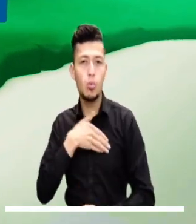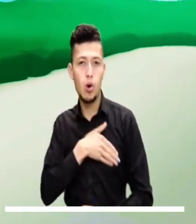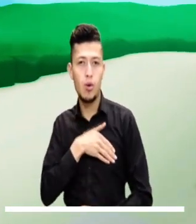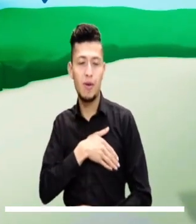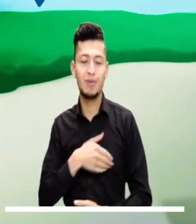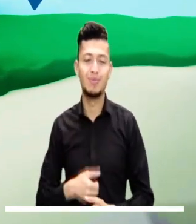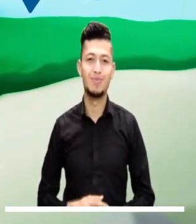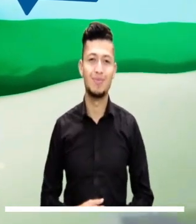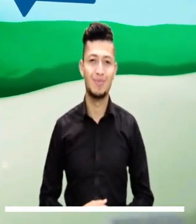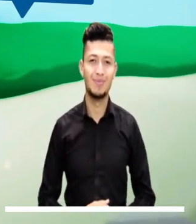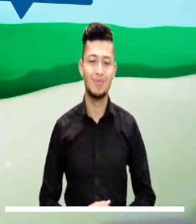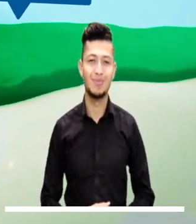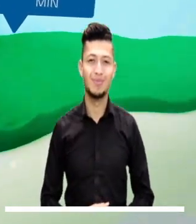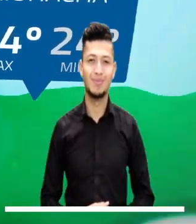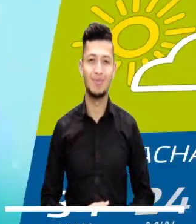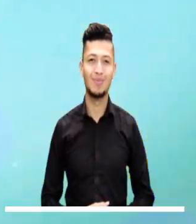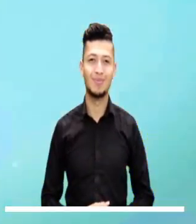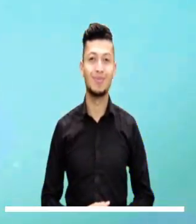de Bolívar.